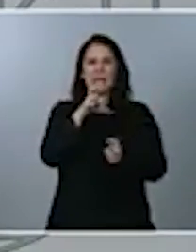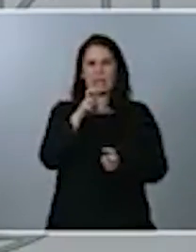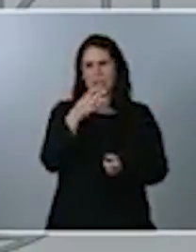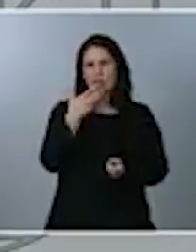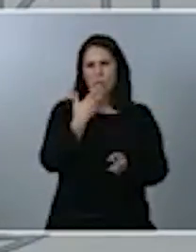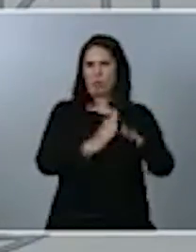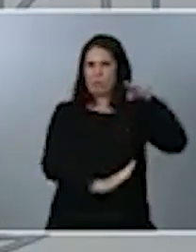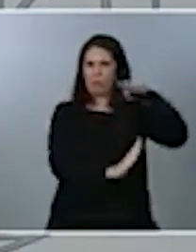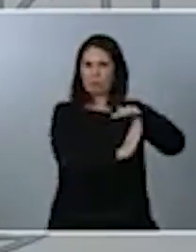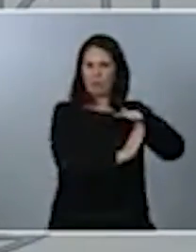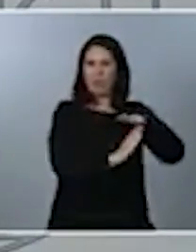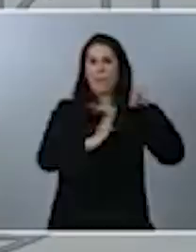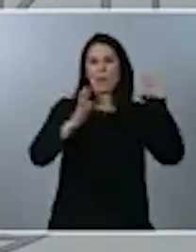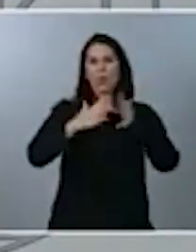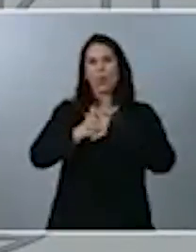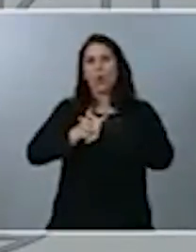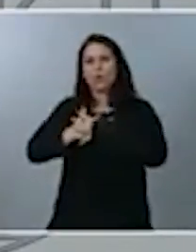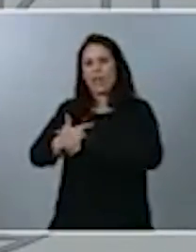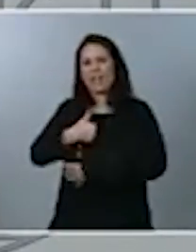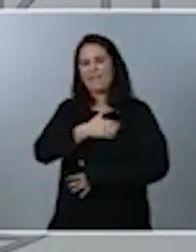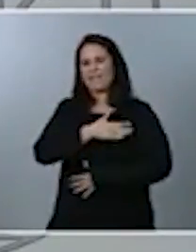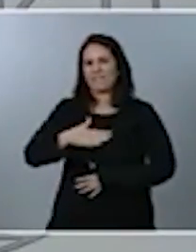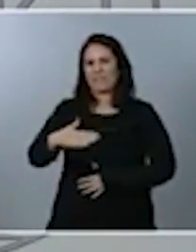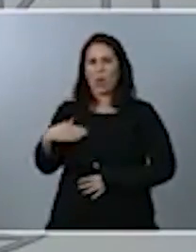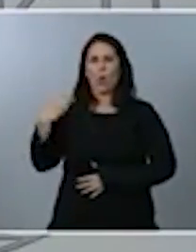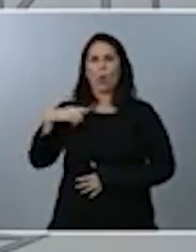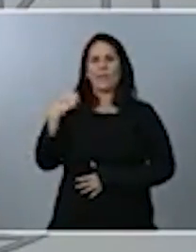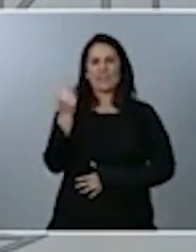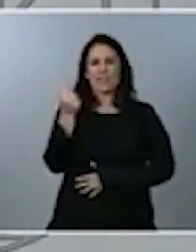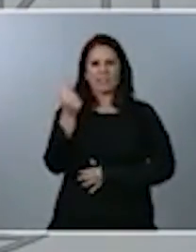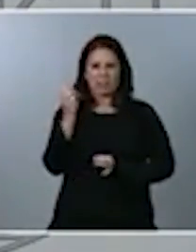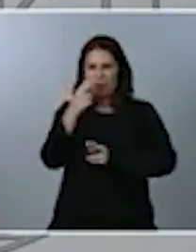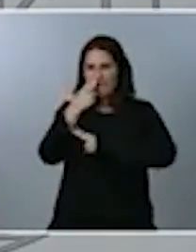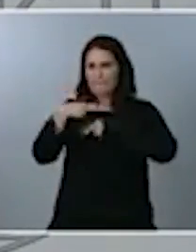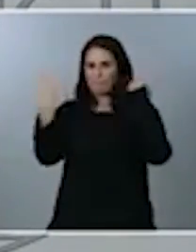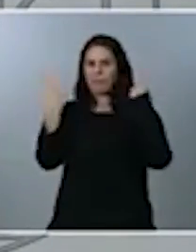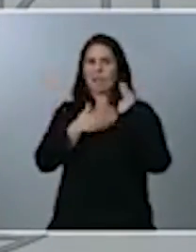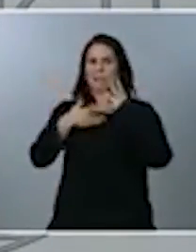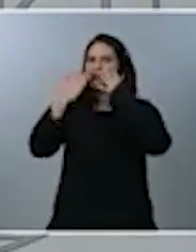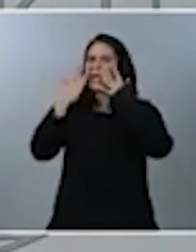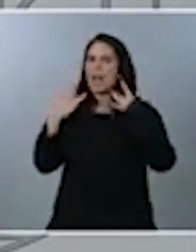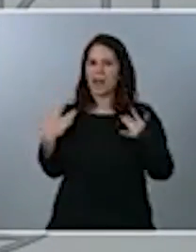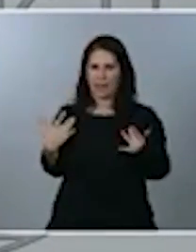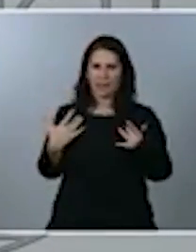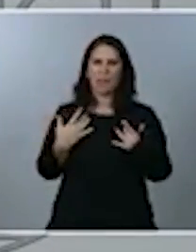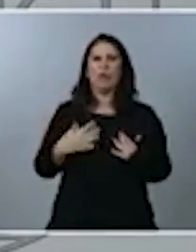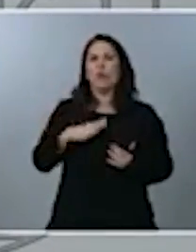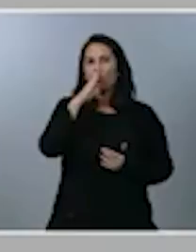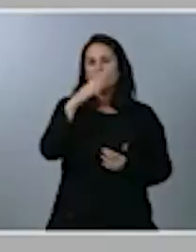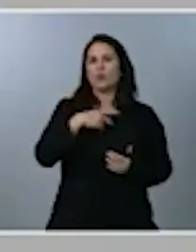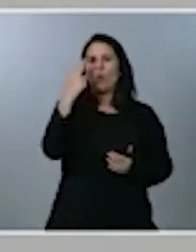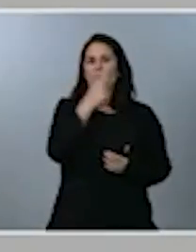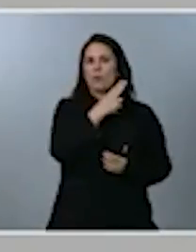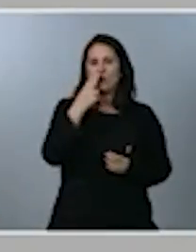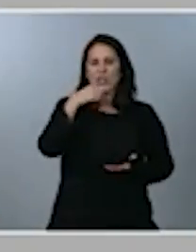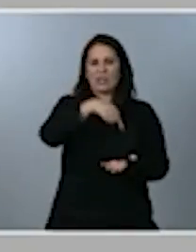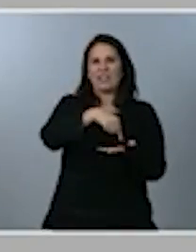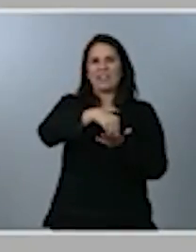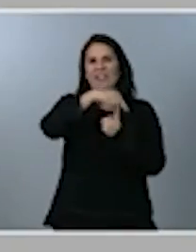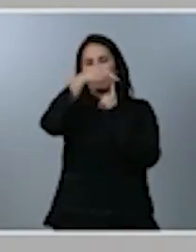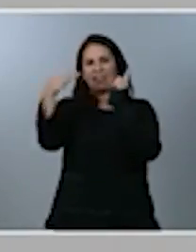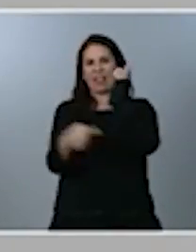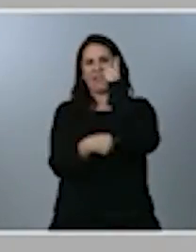de sanear nuestras cuentas públicas. Por eso, nuestro compromiso es bajar el déficit público en el año 2021.